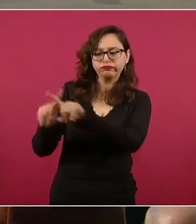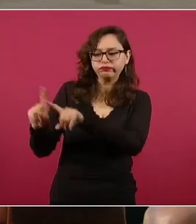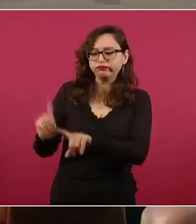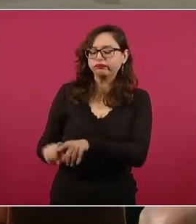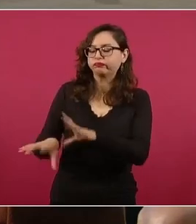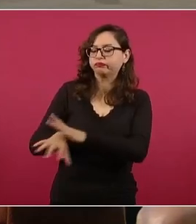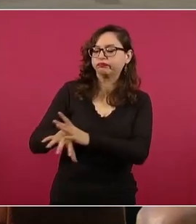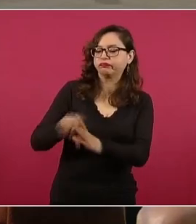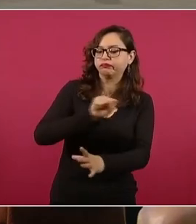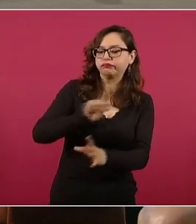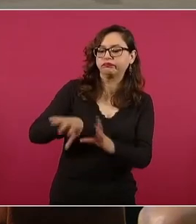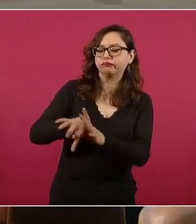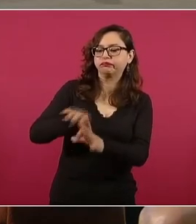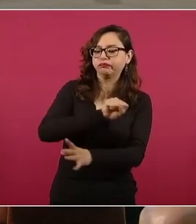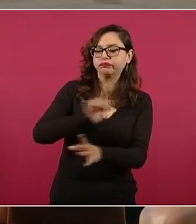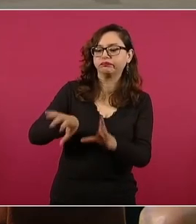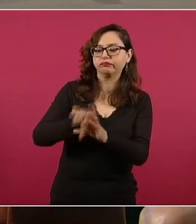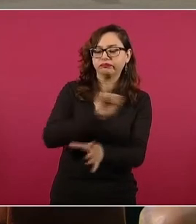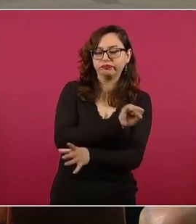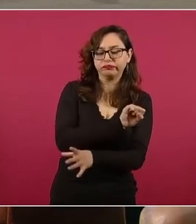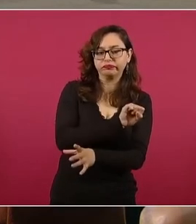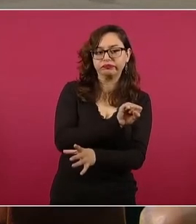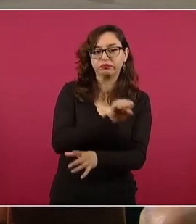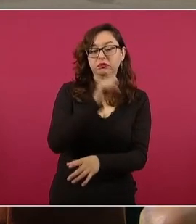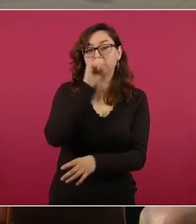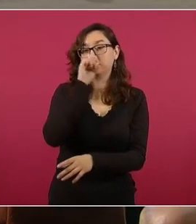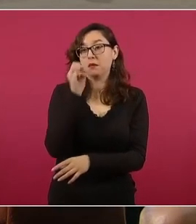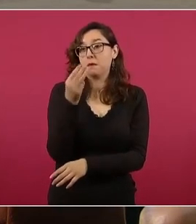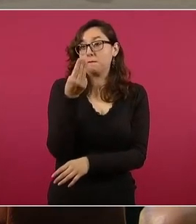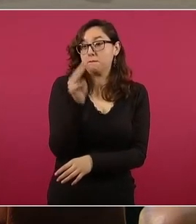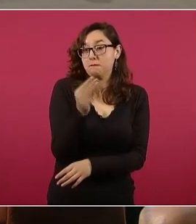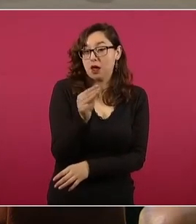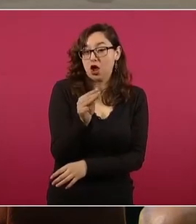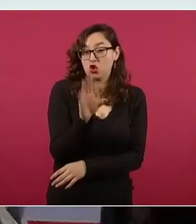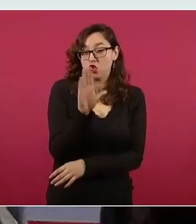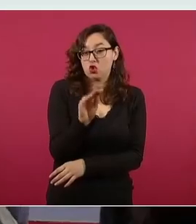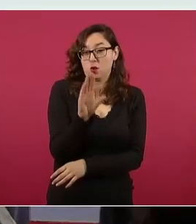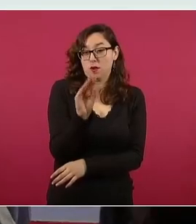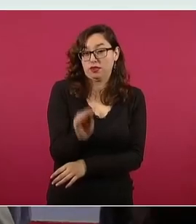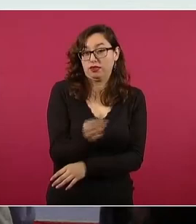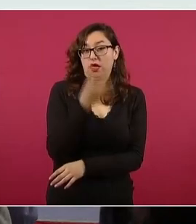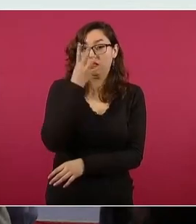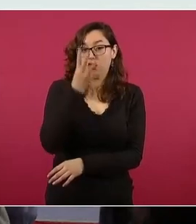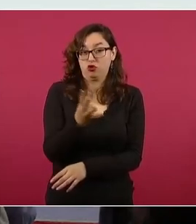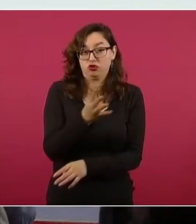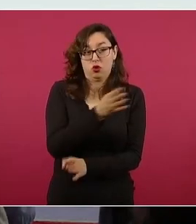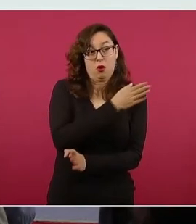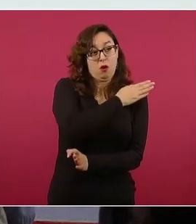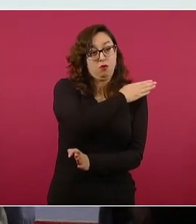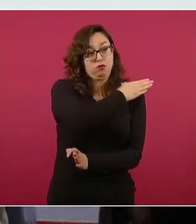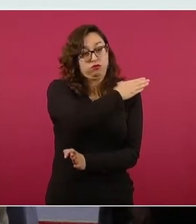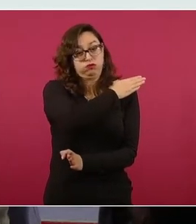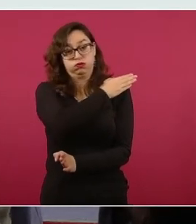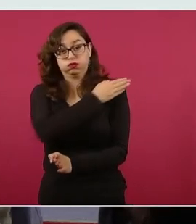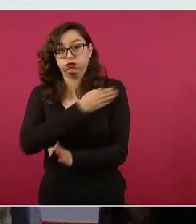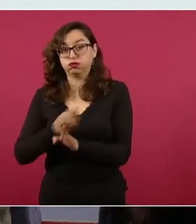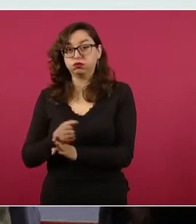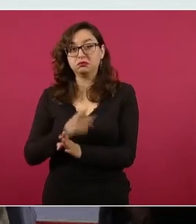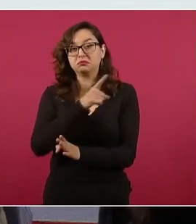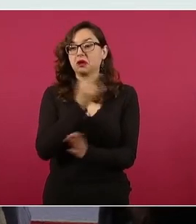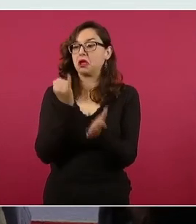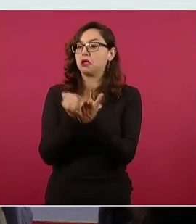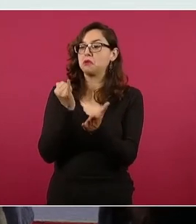92 hasta hace como cuatro años no